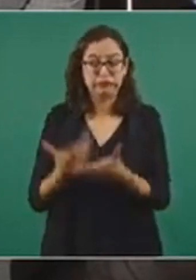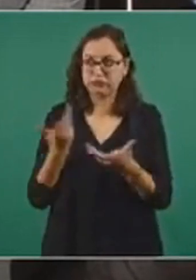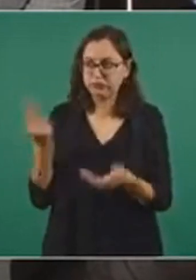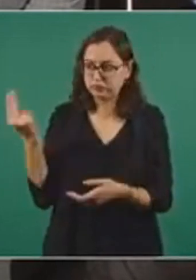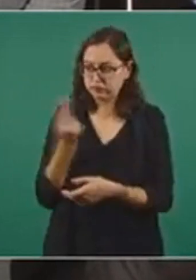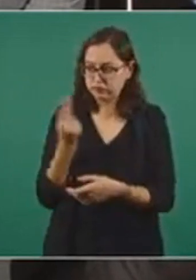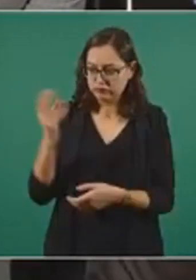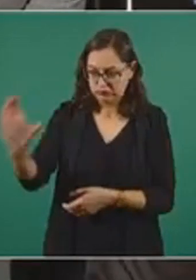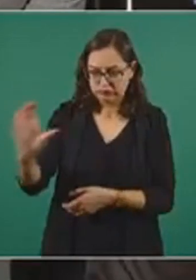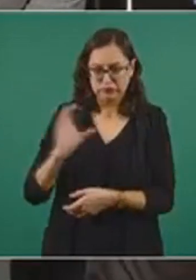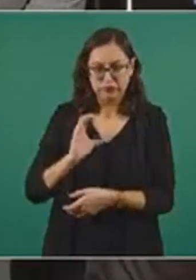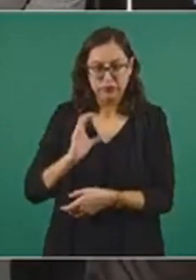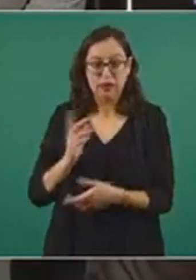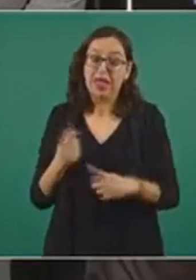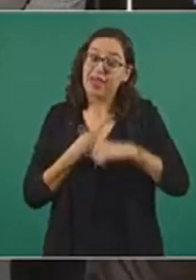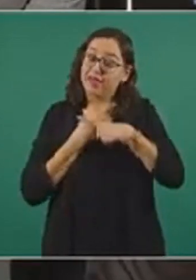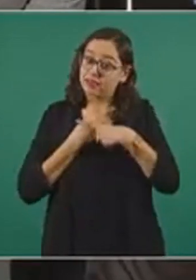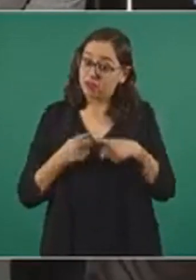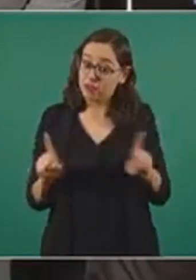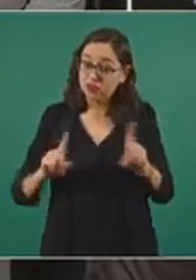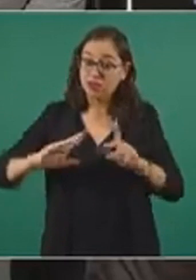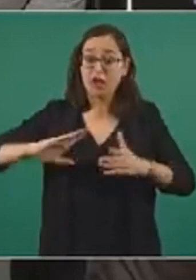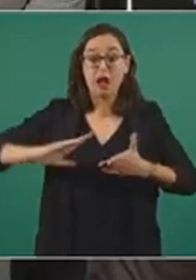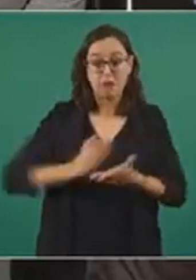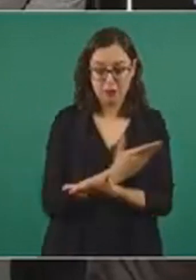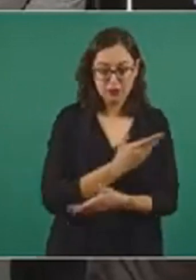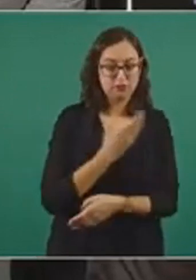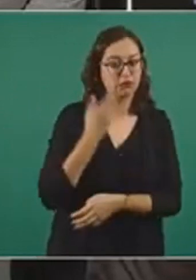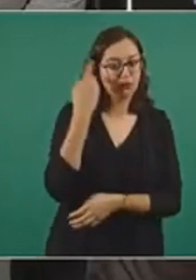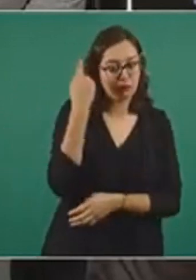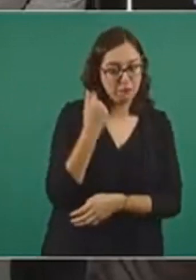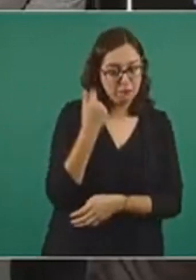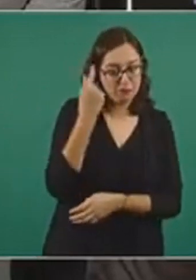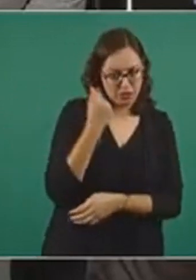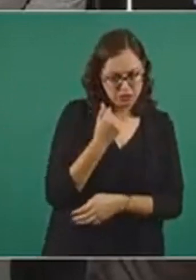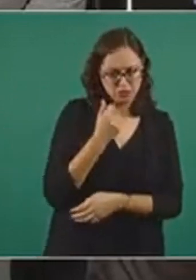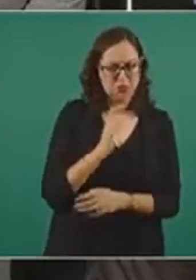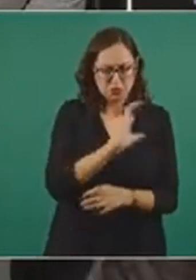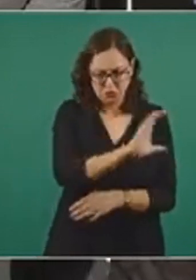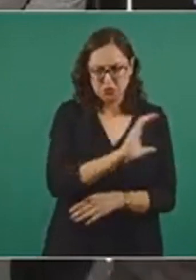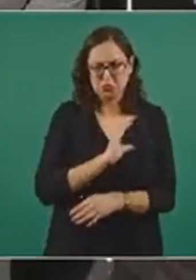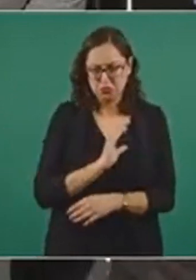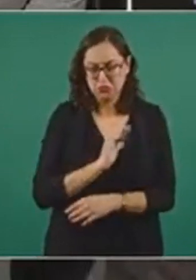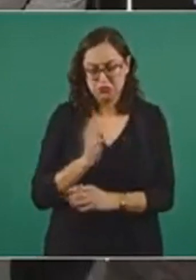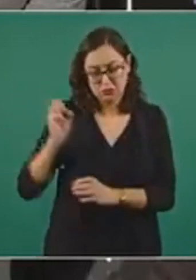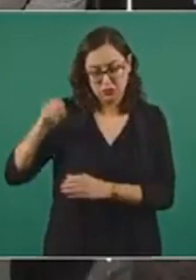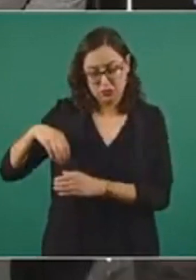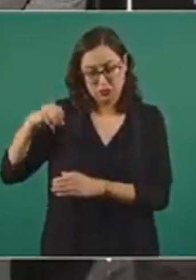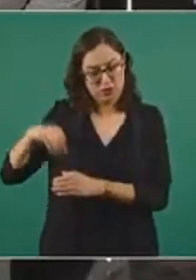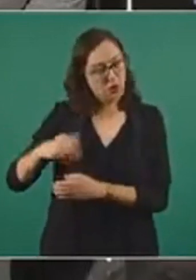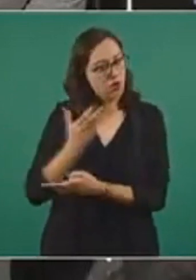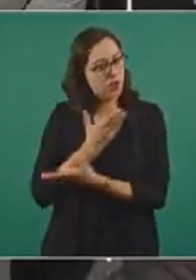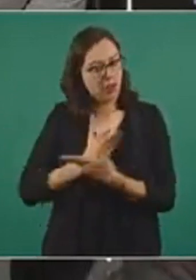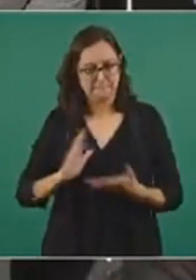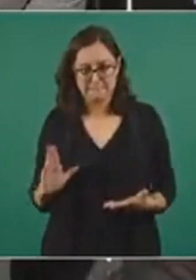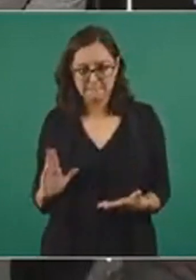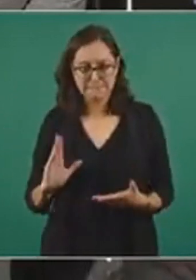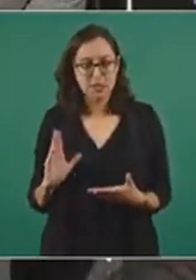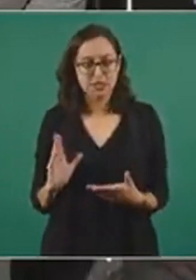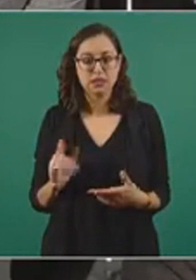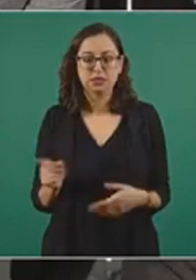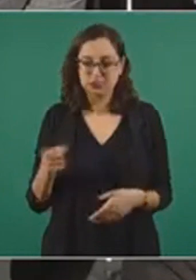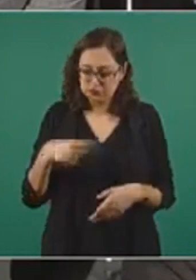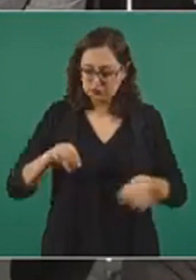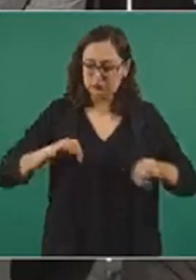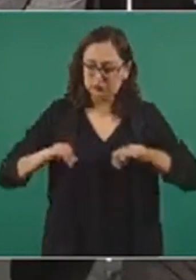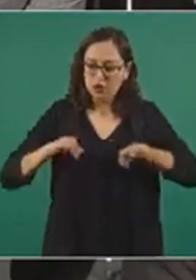ellos recibieron como pensión. De hecho, este ahorro lo estuvieron haciendo durante sus